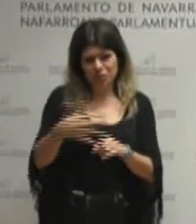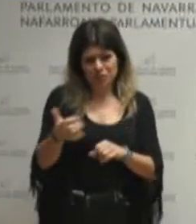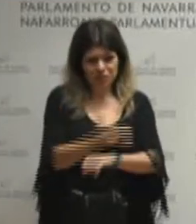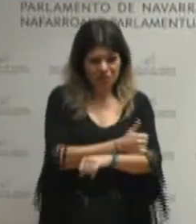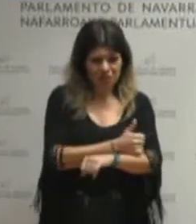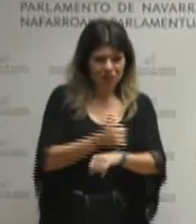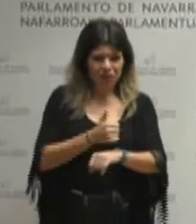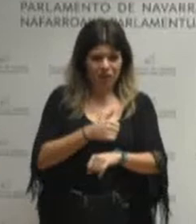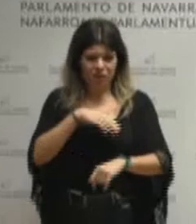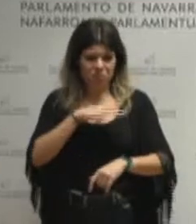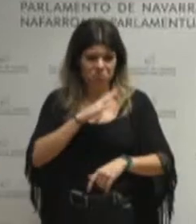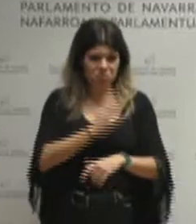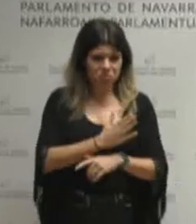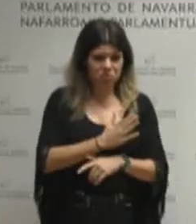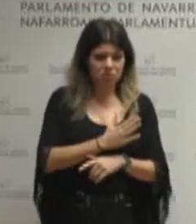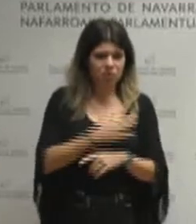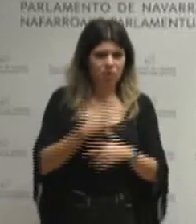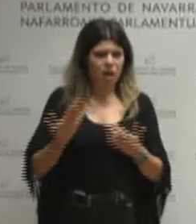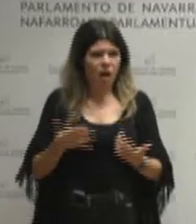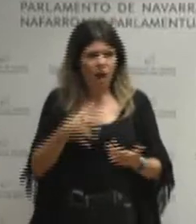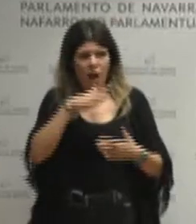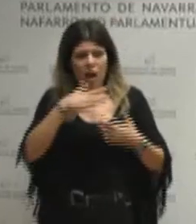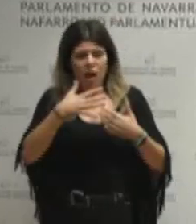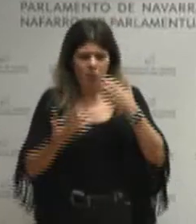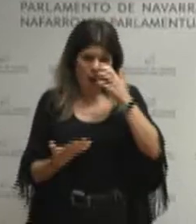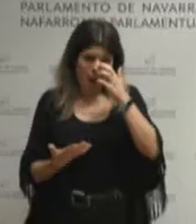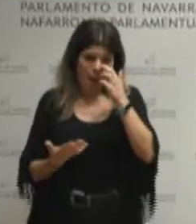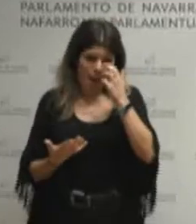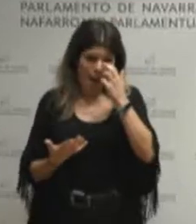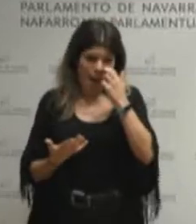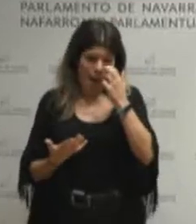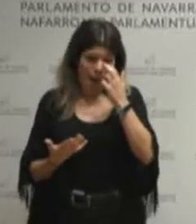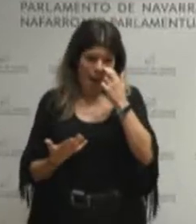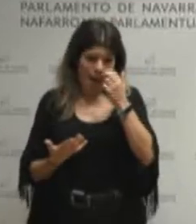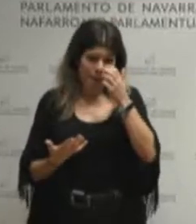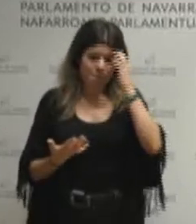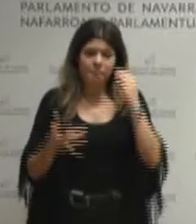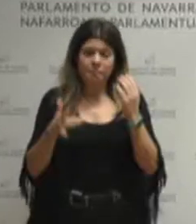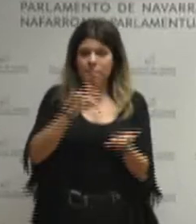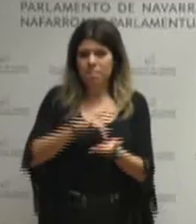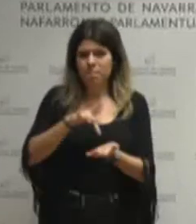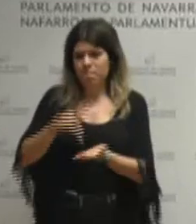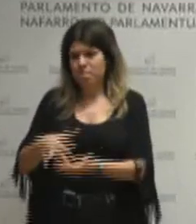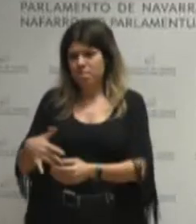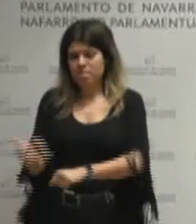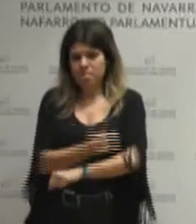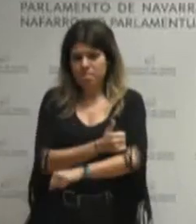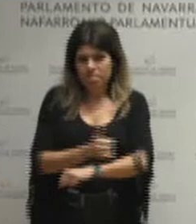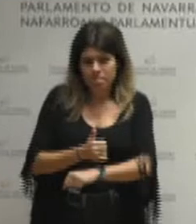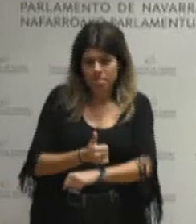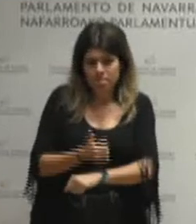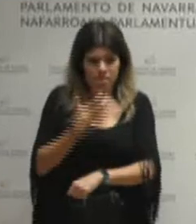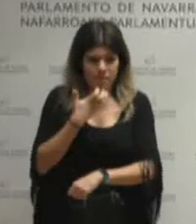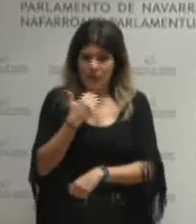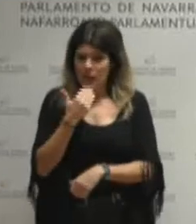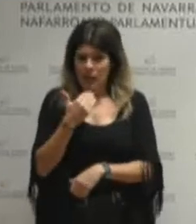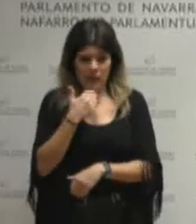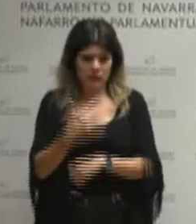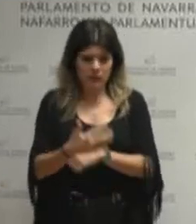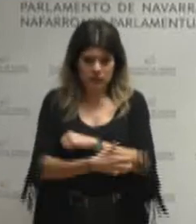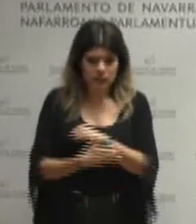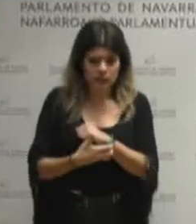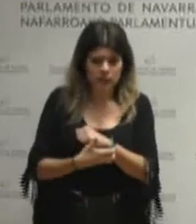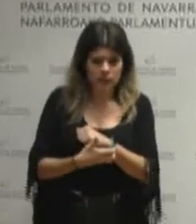hainbat eta hainbat, erritar pobreziara, eramaten ari diren bitartean. Ez daukate lotxarik. Eta hilugarrenik, klima